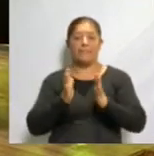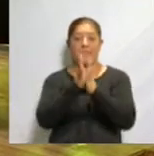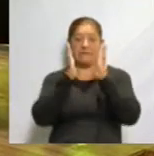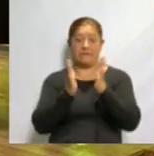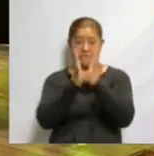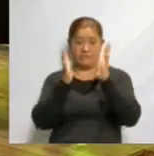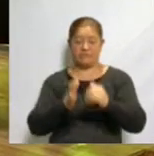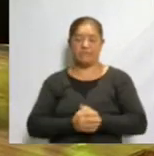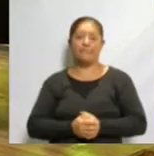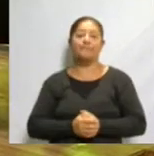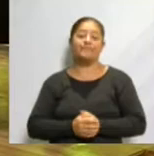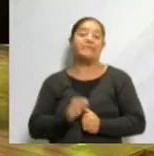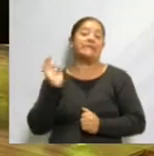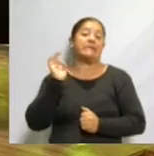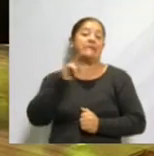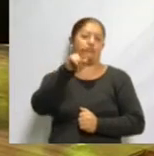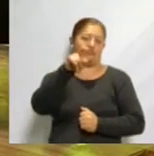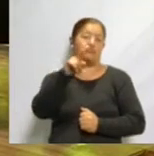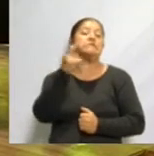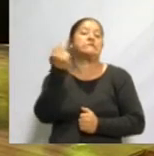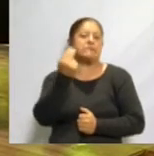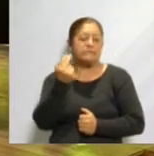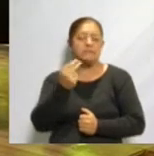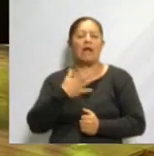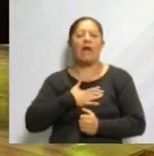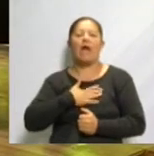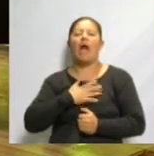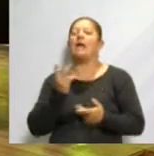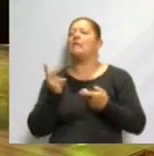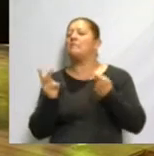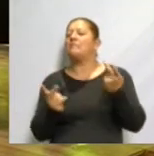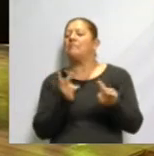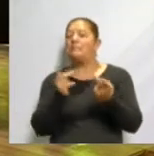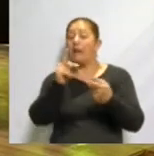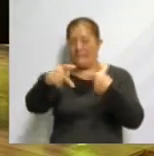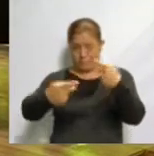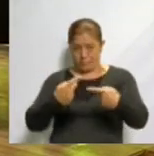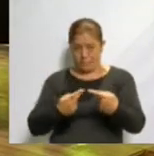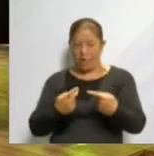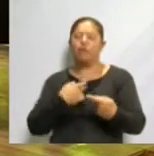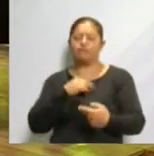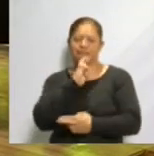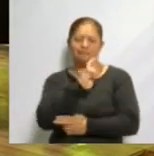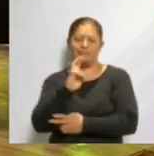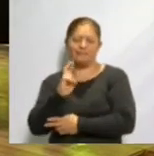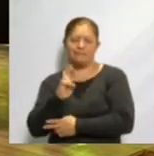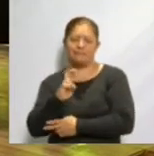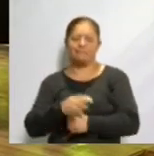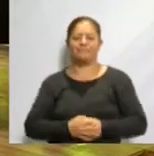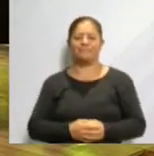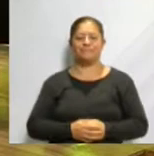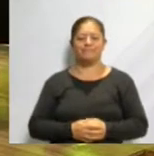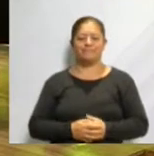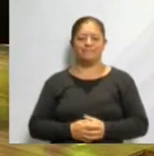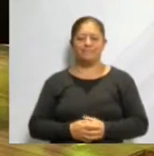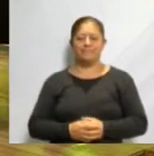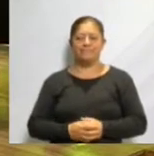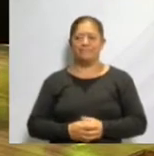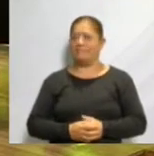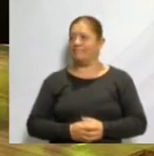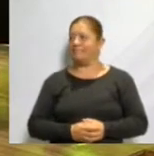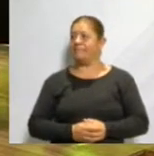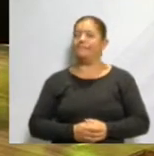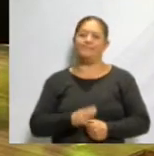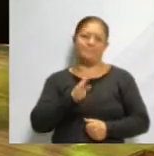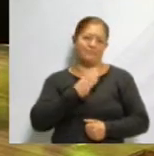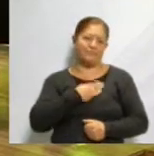y si la audiencia así lo requiere, contestaremos un par de preguntas en nuestra sesión de preguntas y respuestas. Pero bien,